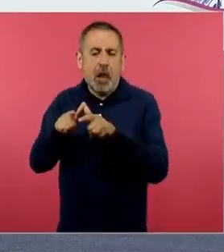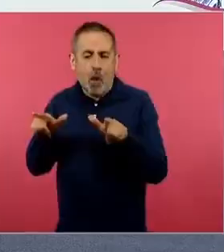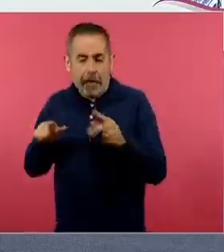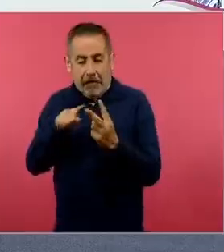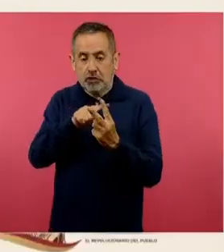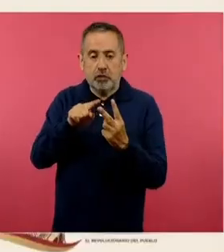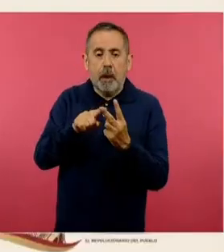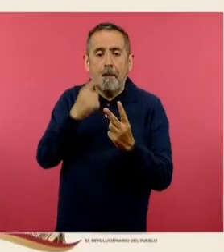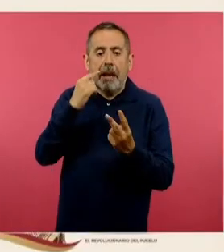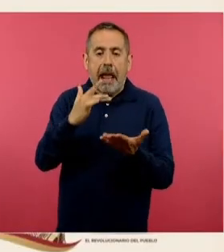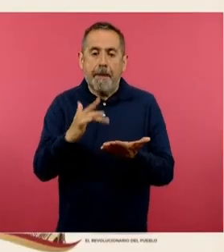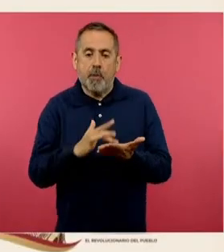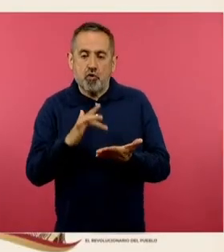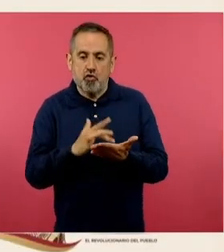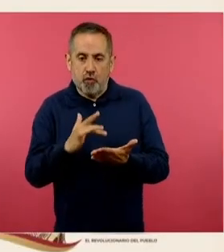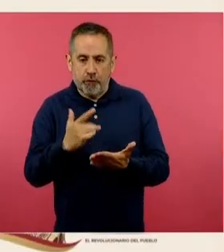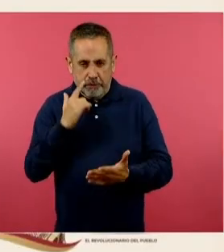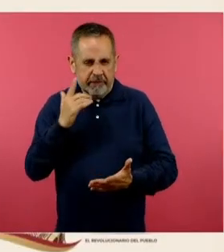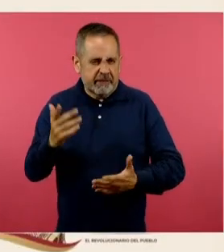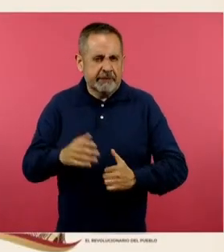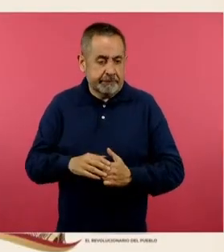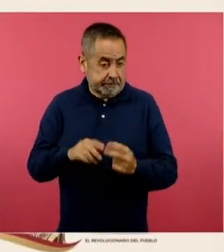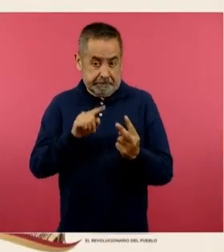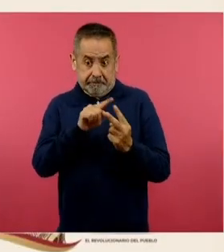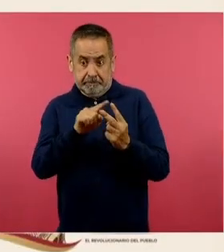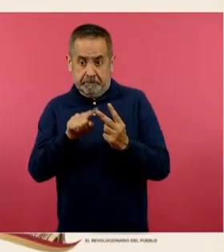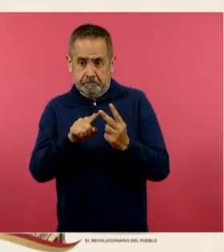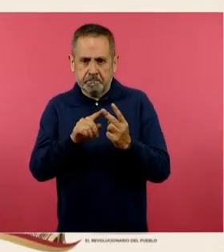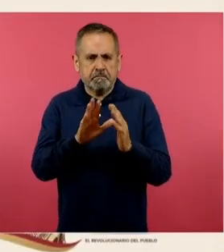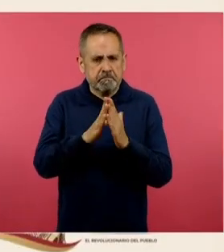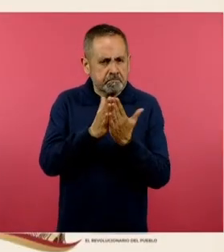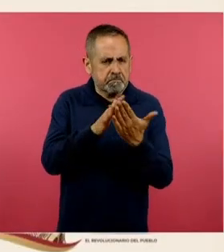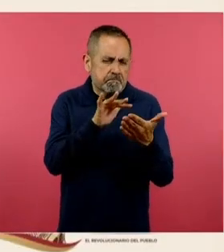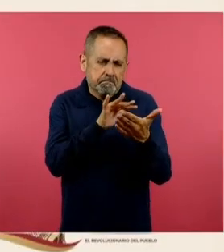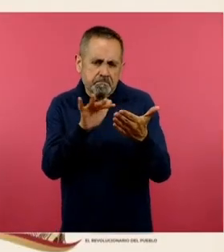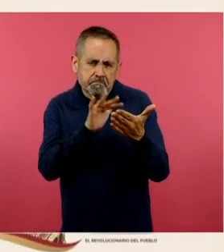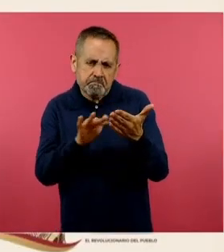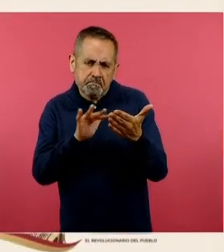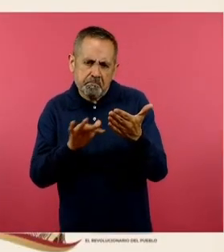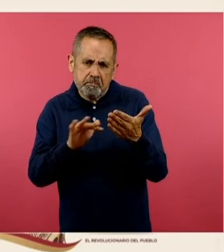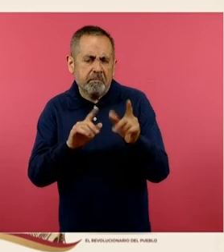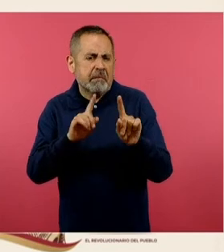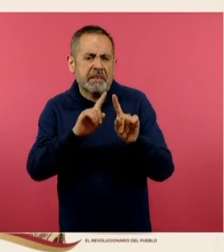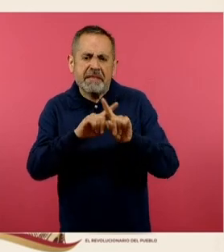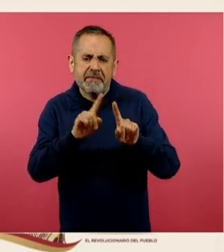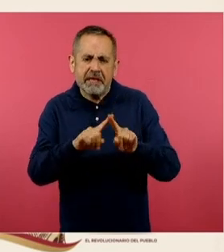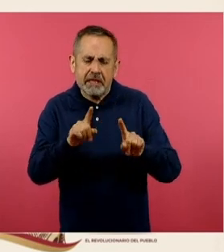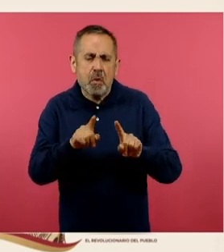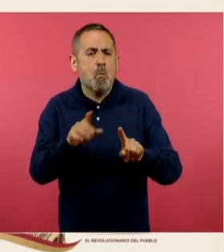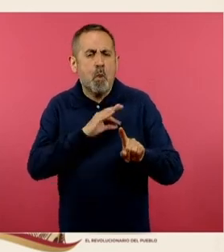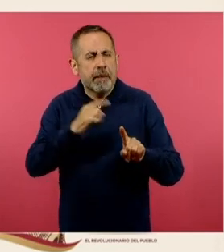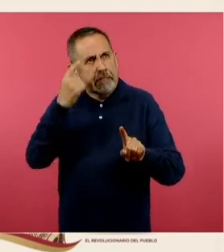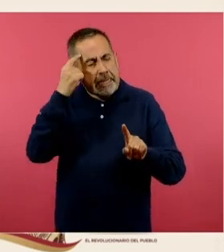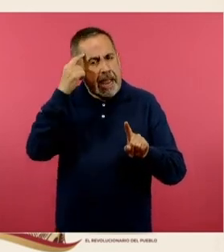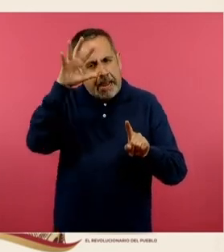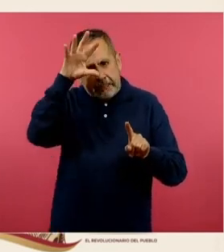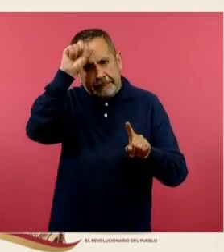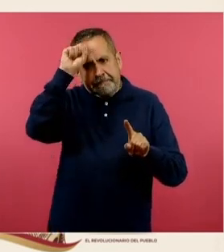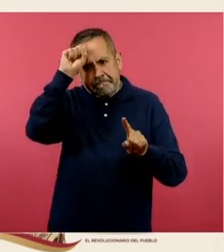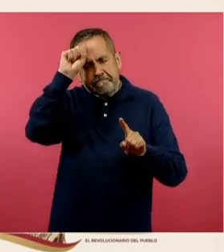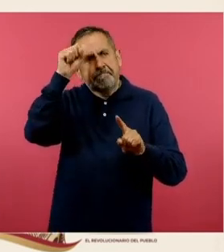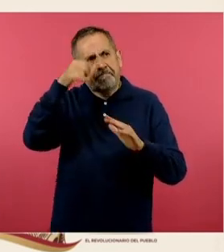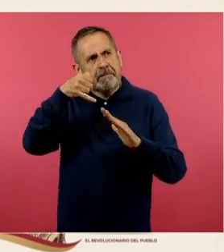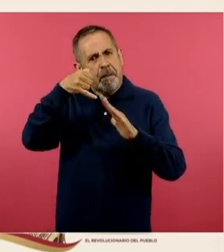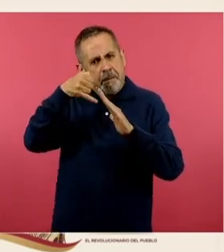apoyo en este caso. En estos podemos encontrar textos relacionados con distintas temáticas para profundizar en los conceptos que se